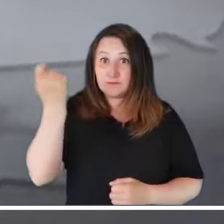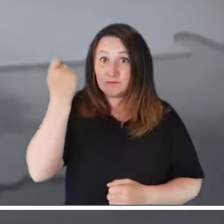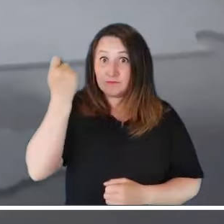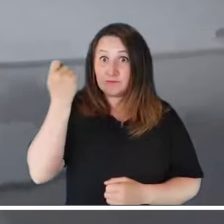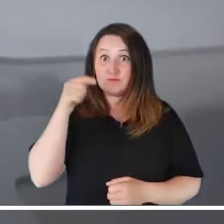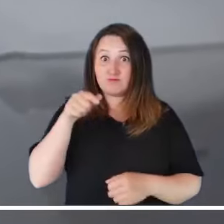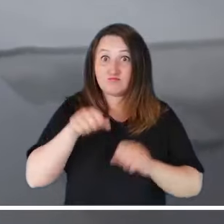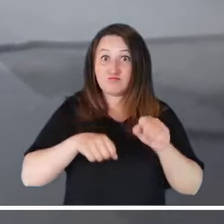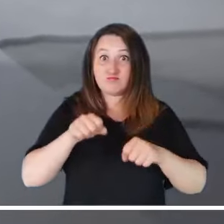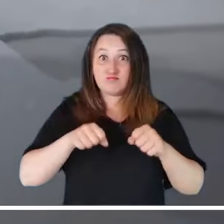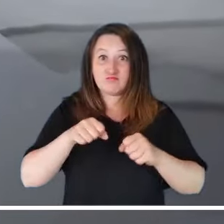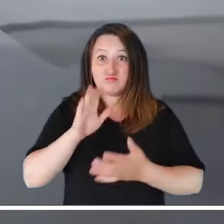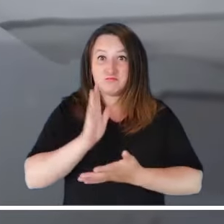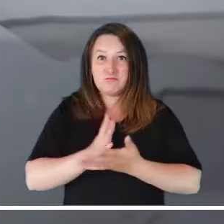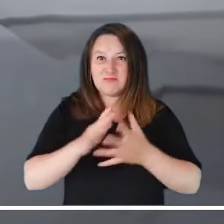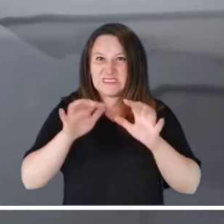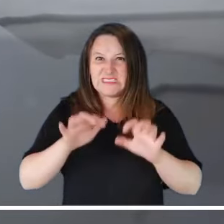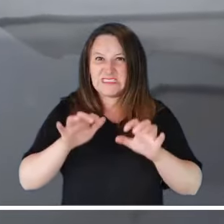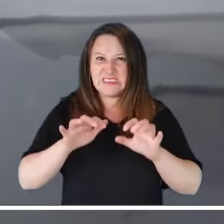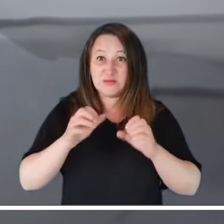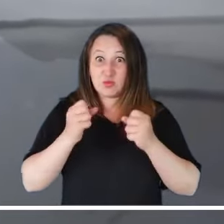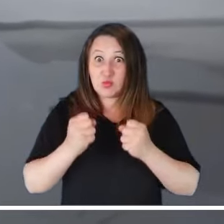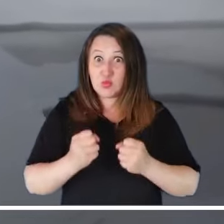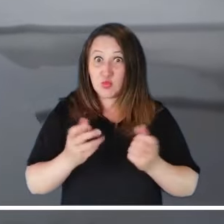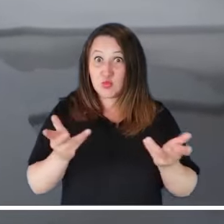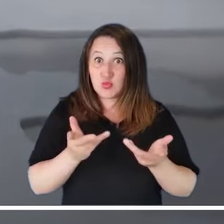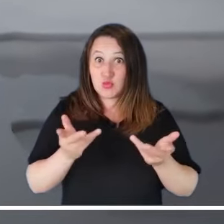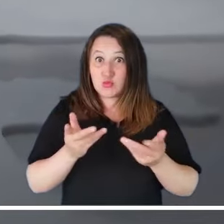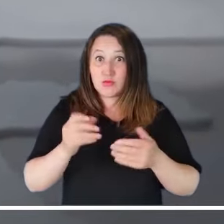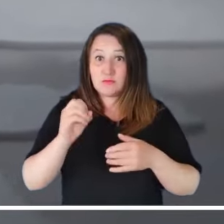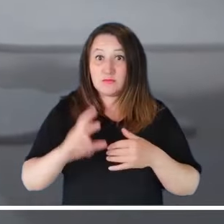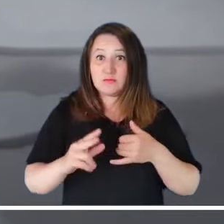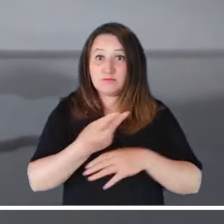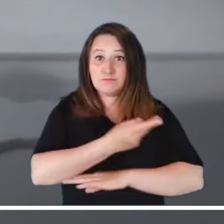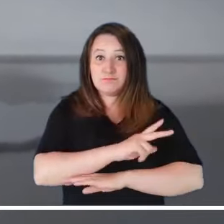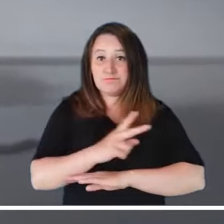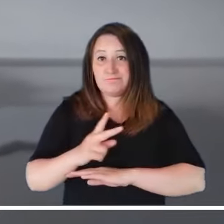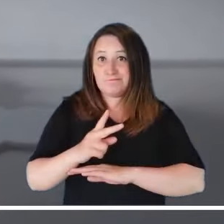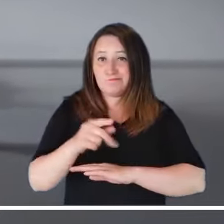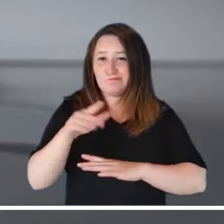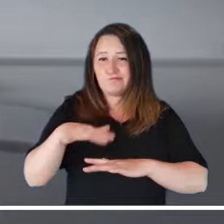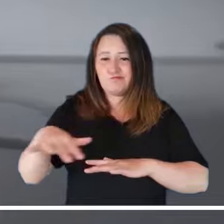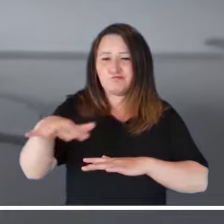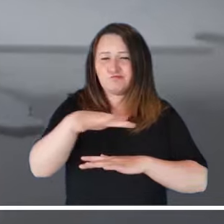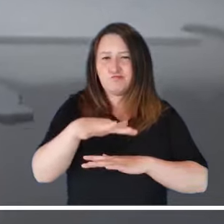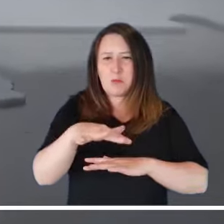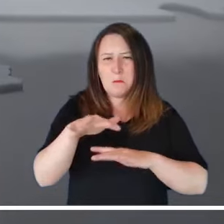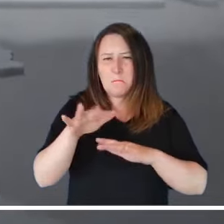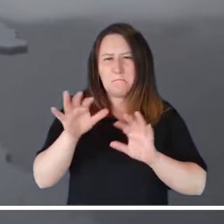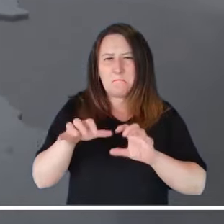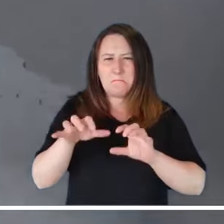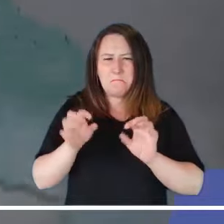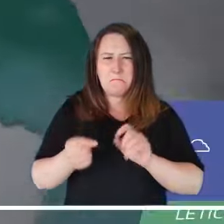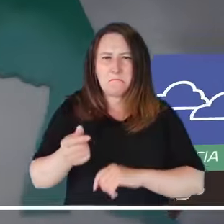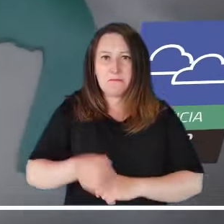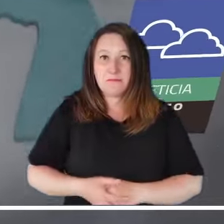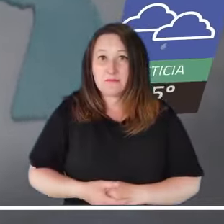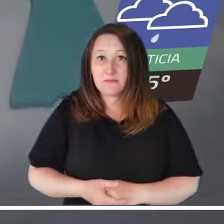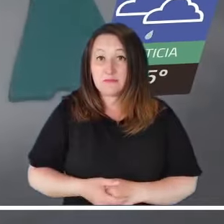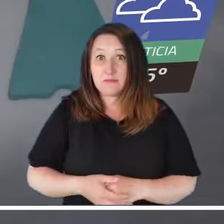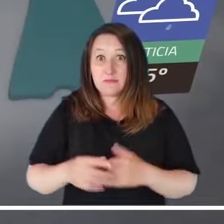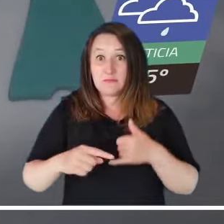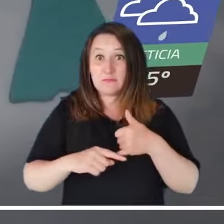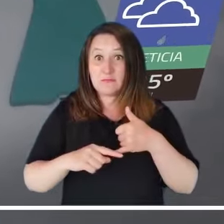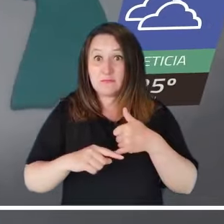una noche lluviosa en Bichada, zonas del pie de Monte Llanero y el oriente de Meta. El sur del país aportará su